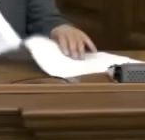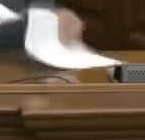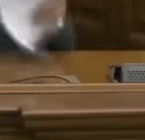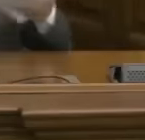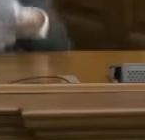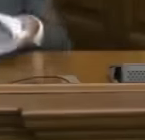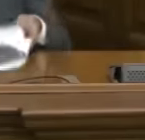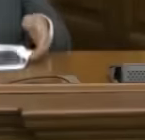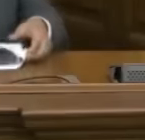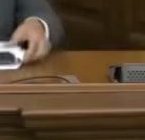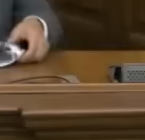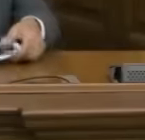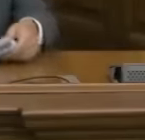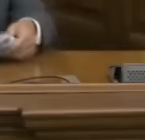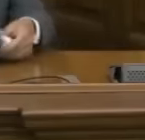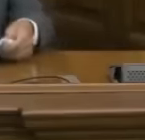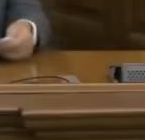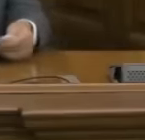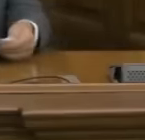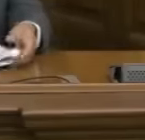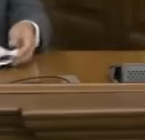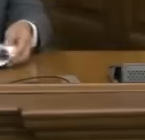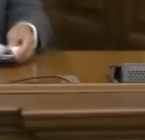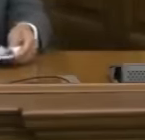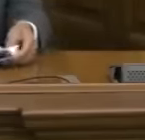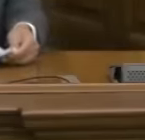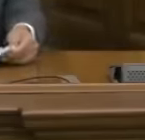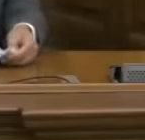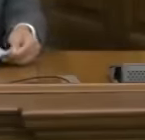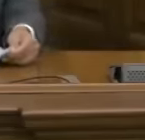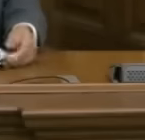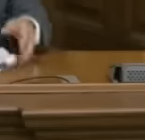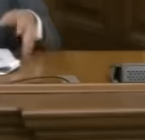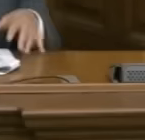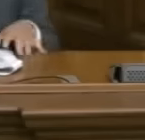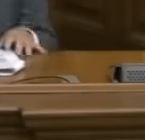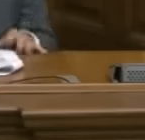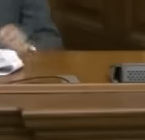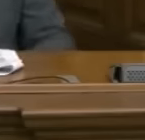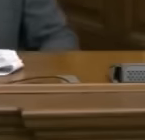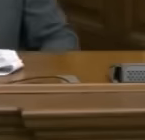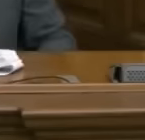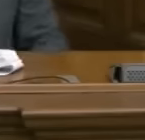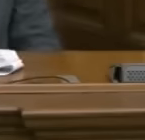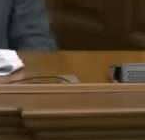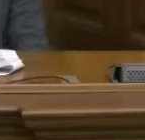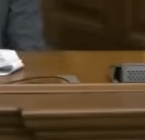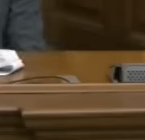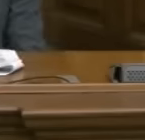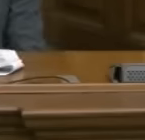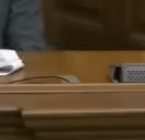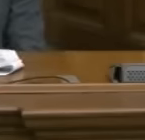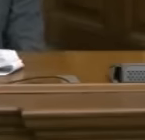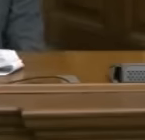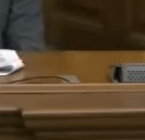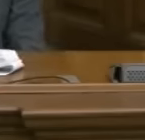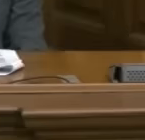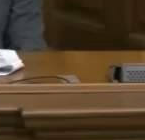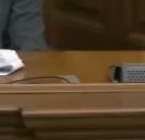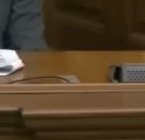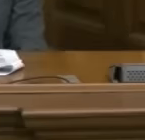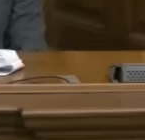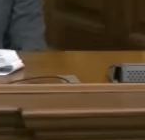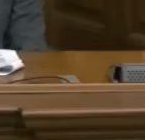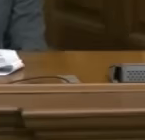estados unidos de américa en nuestro sistema electoral como técnica del golpe de estado en el año 2024